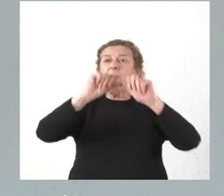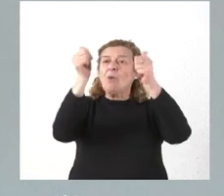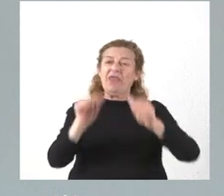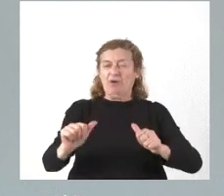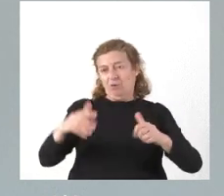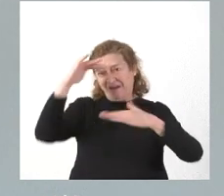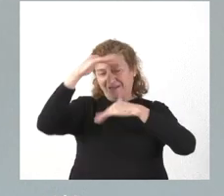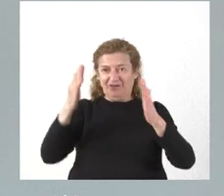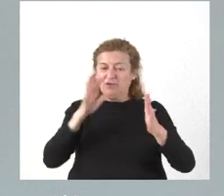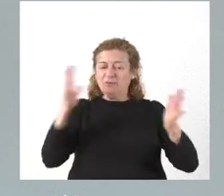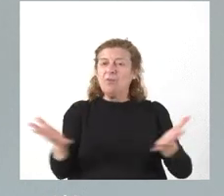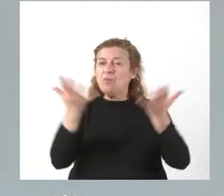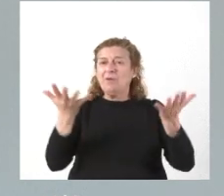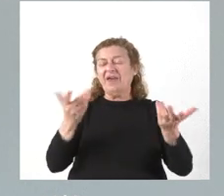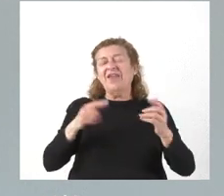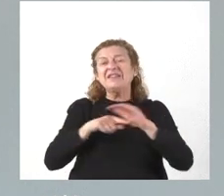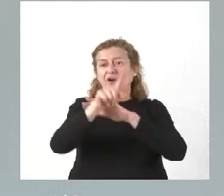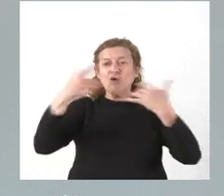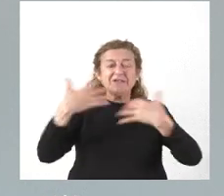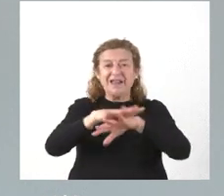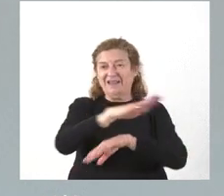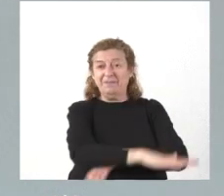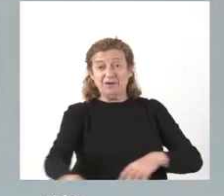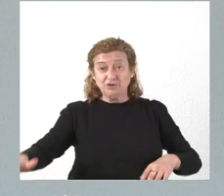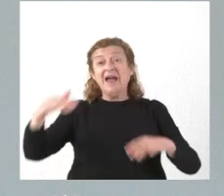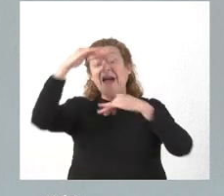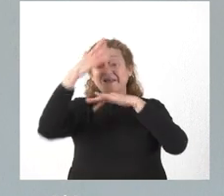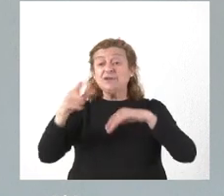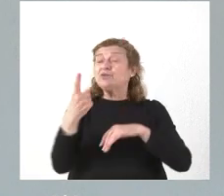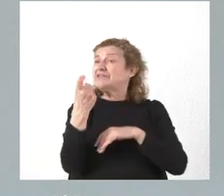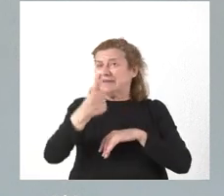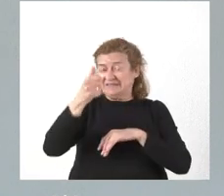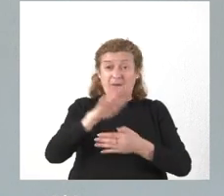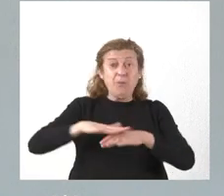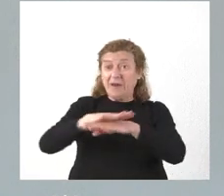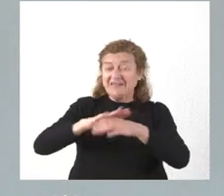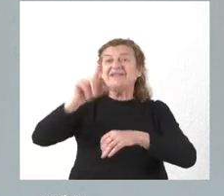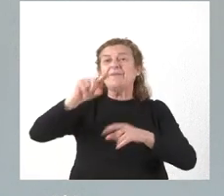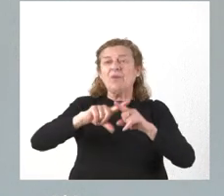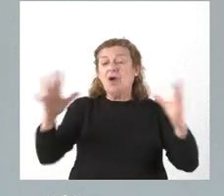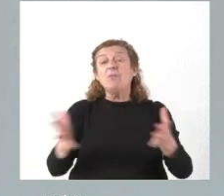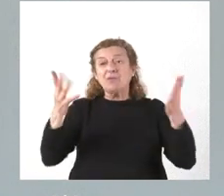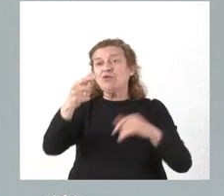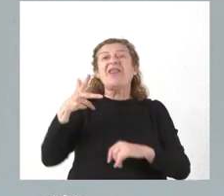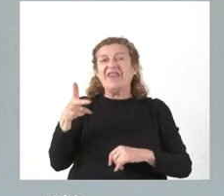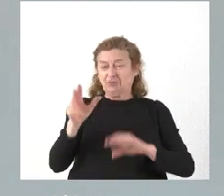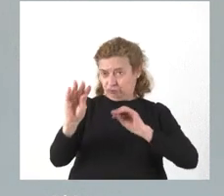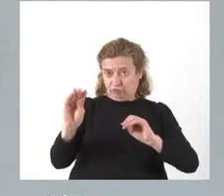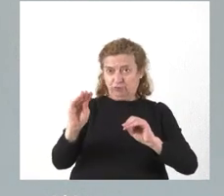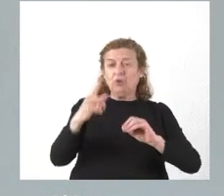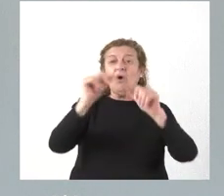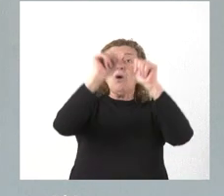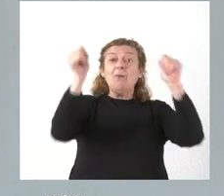que promueve el desarrollo integral de los menores, que, además de atender sus necesidades más básicas, busca la promoción de sus derechos. Un modelo que busca